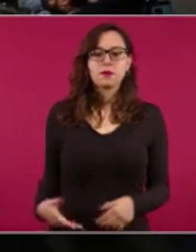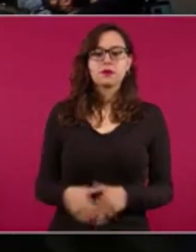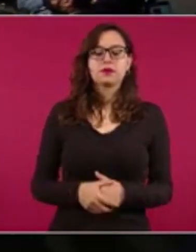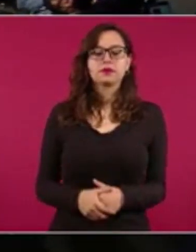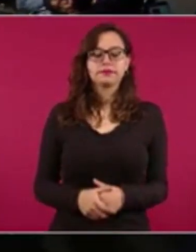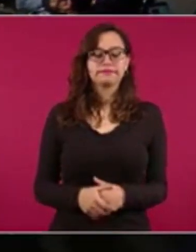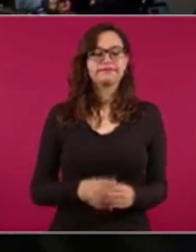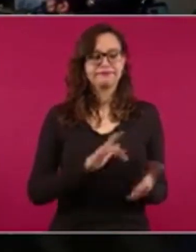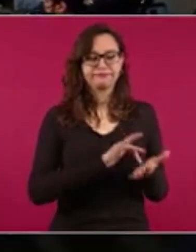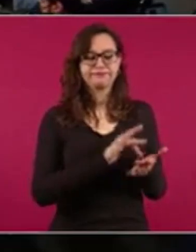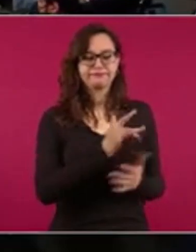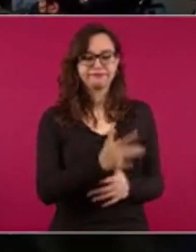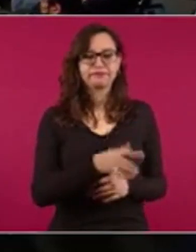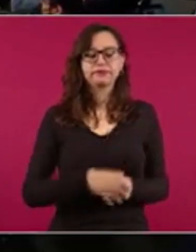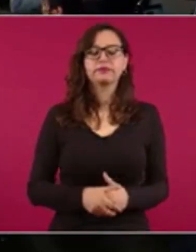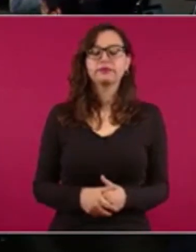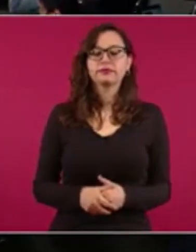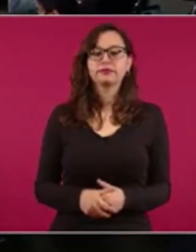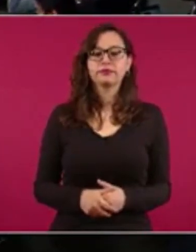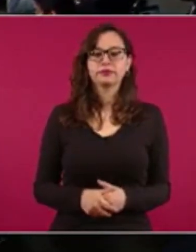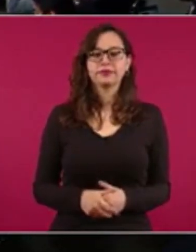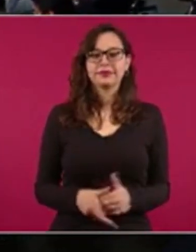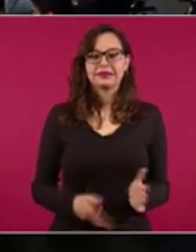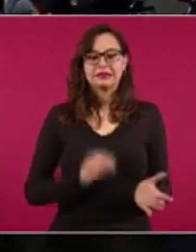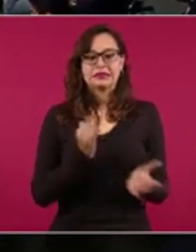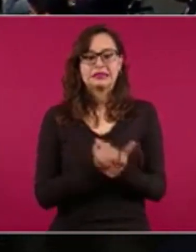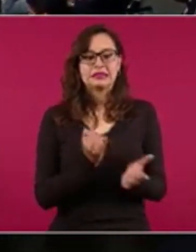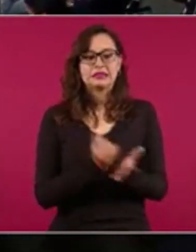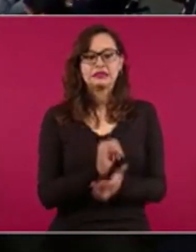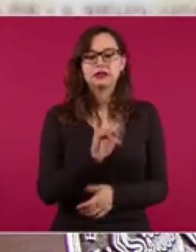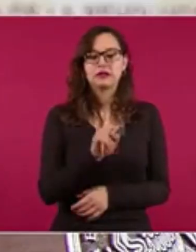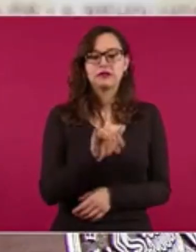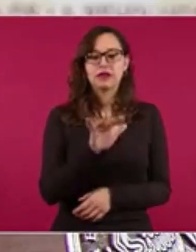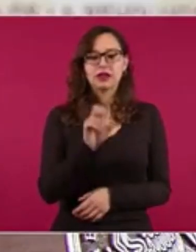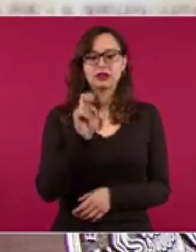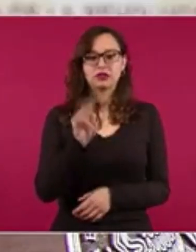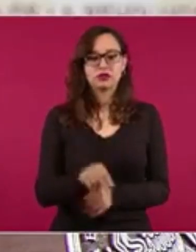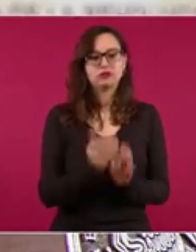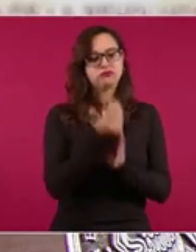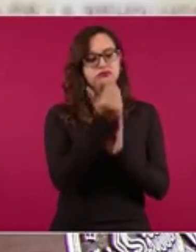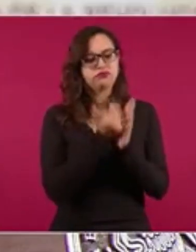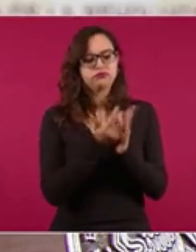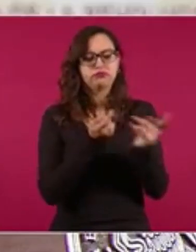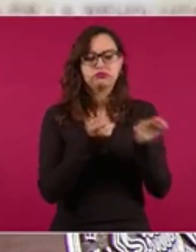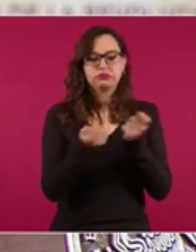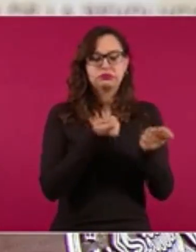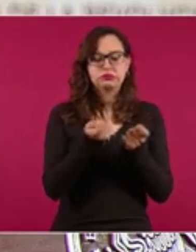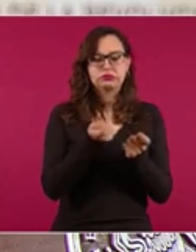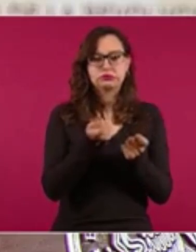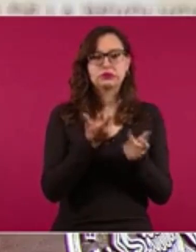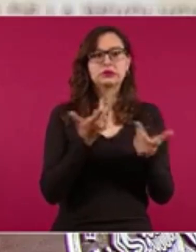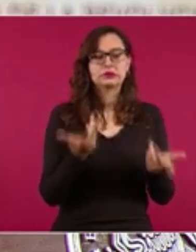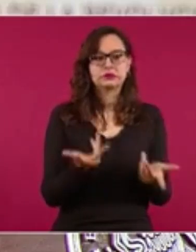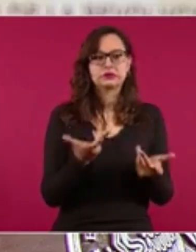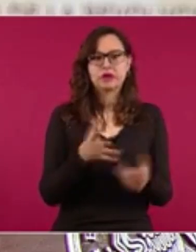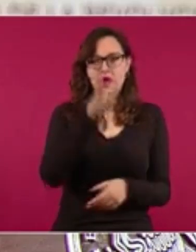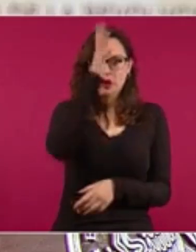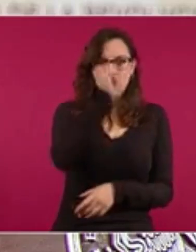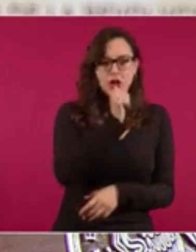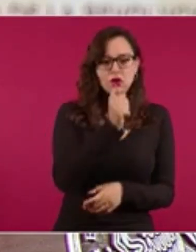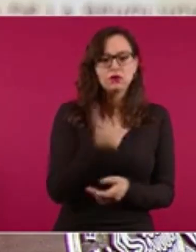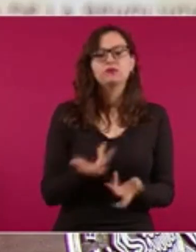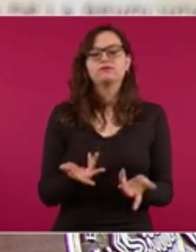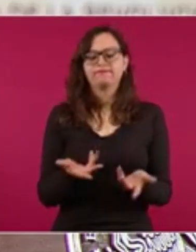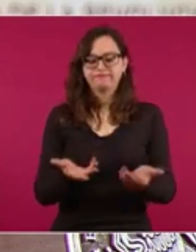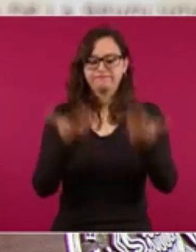Acuerdo de apertura contra la inflación y la carestía. Por el aumento de inflación mundial, México ha